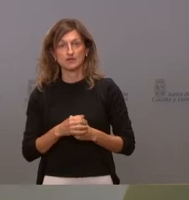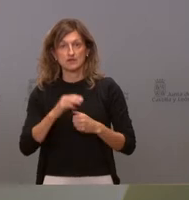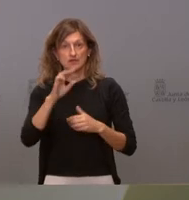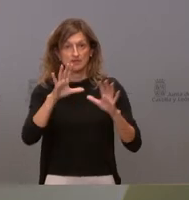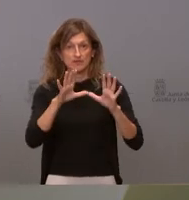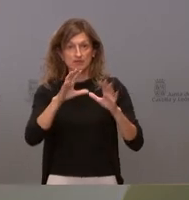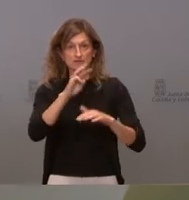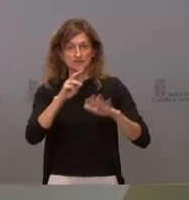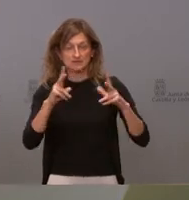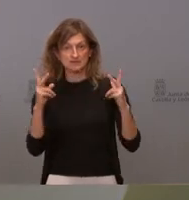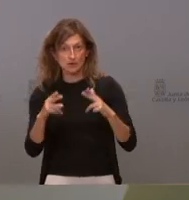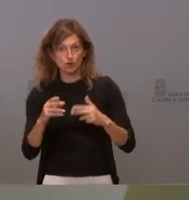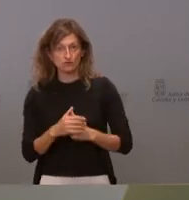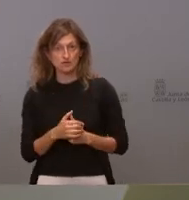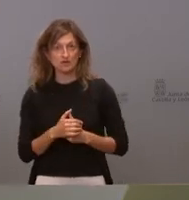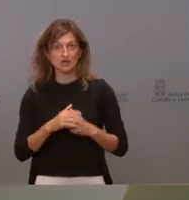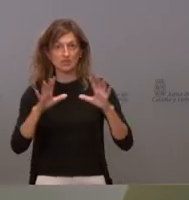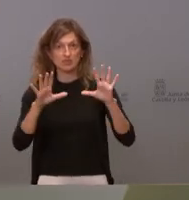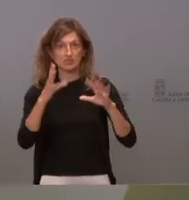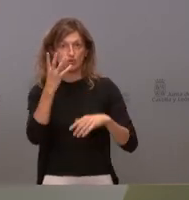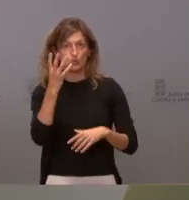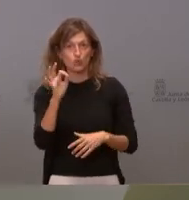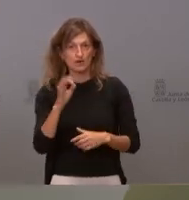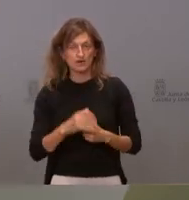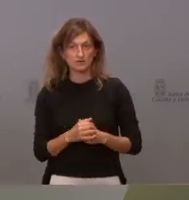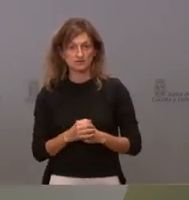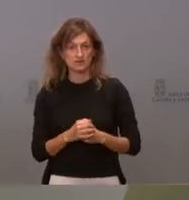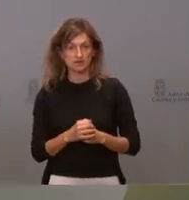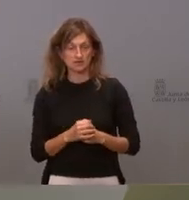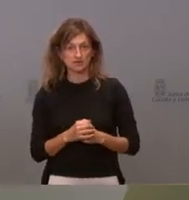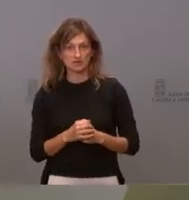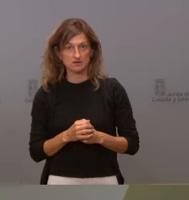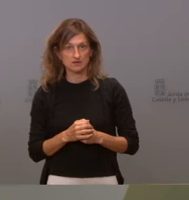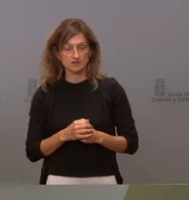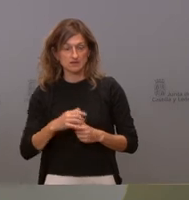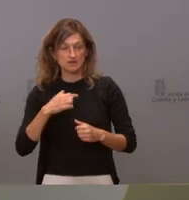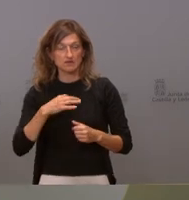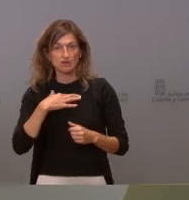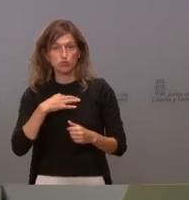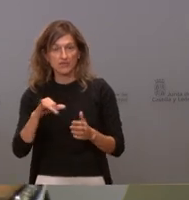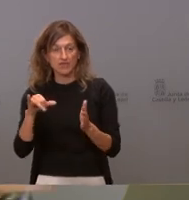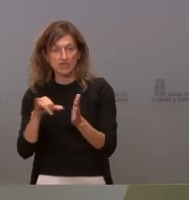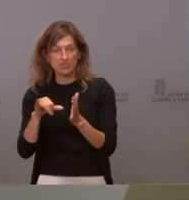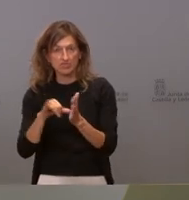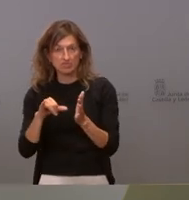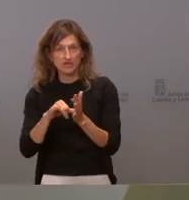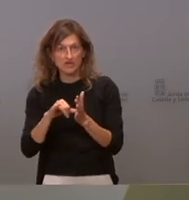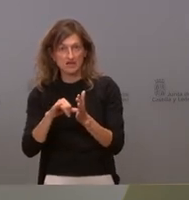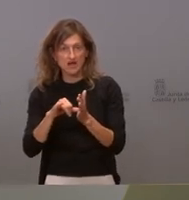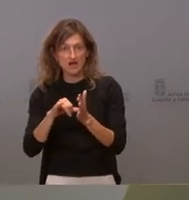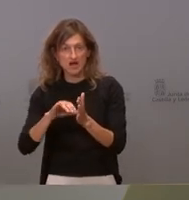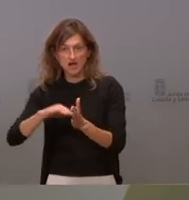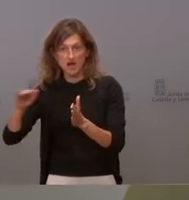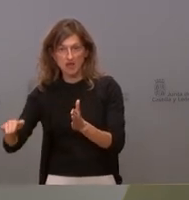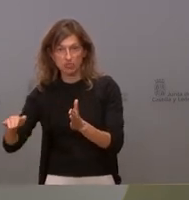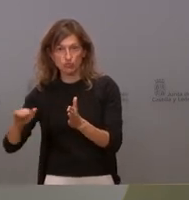hay otra llamada que se corta y a las 10 y 40 hay una llamada donde alguien dice que se puede prender una pradera que hay anexa